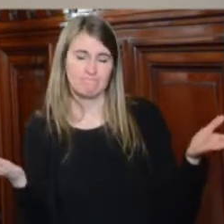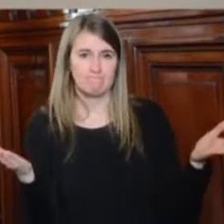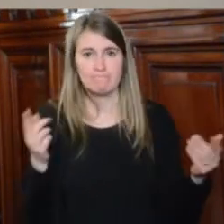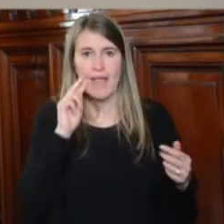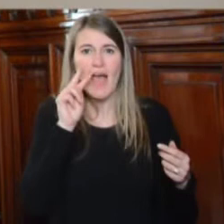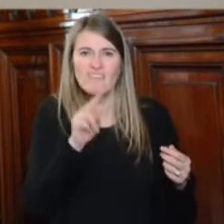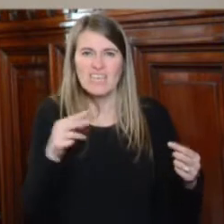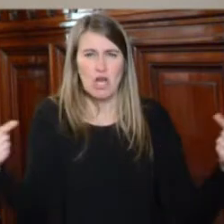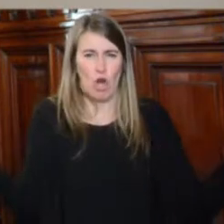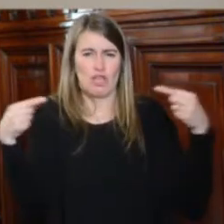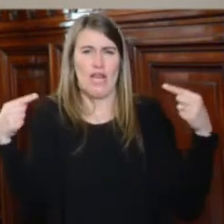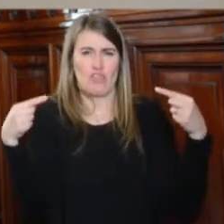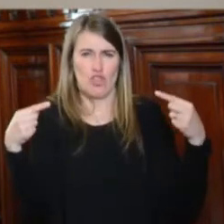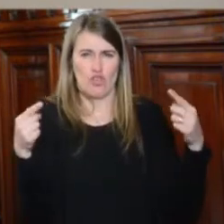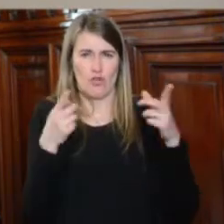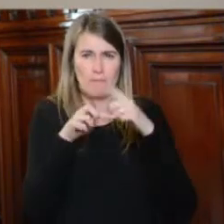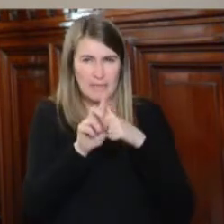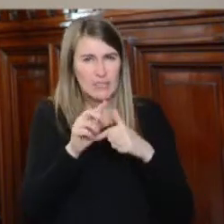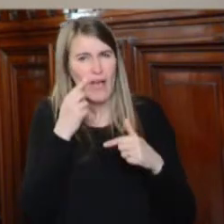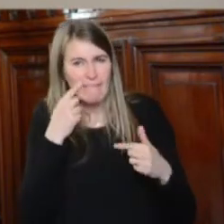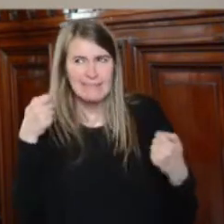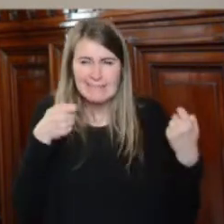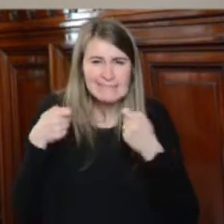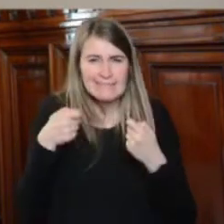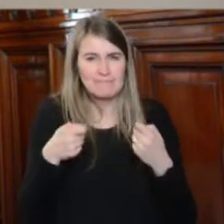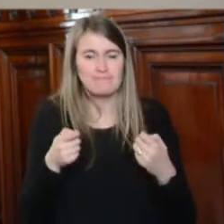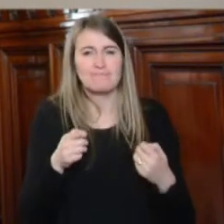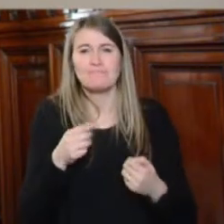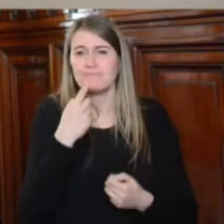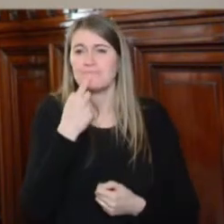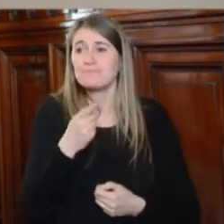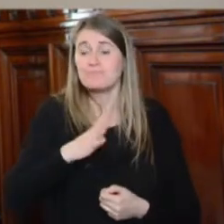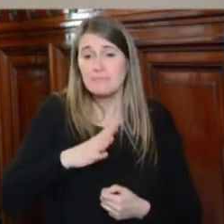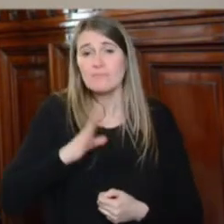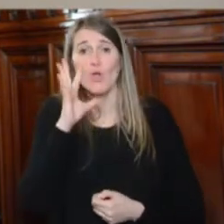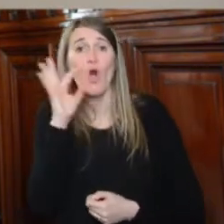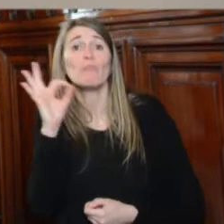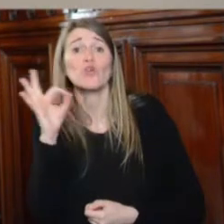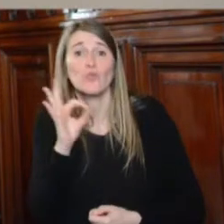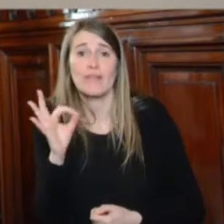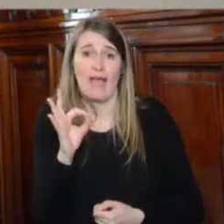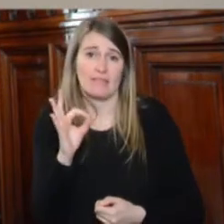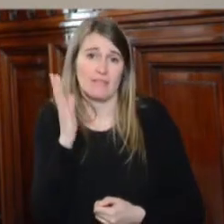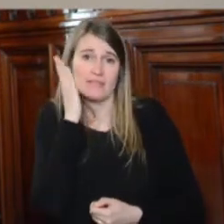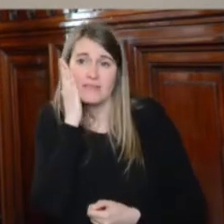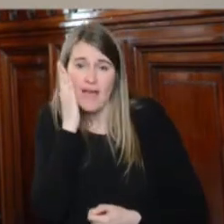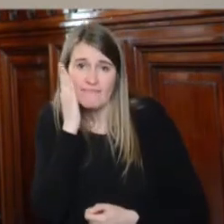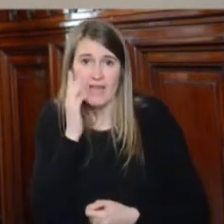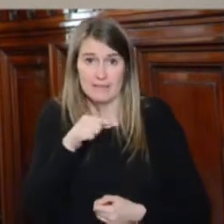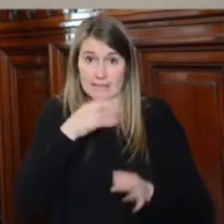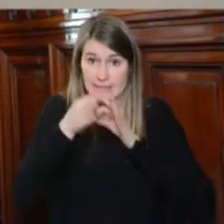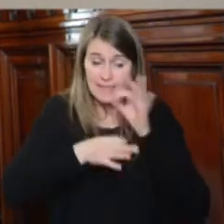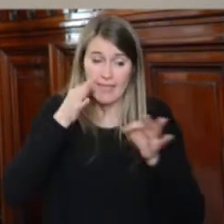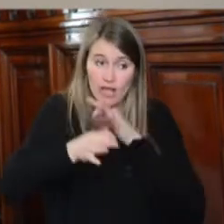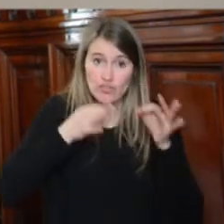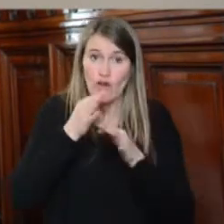carácter contradictorio pero no contencioso de estas audiencias que nos dan la oportunidad y en ese sentido como nueva relatora especial